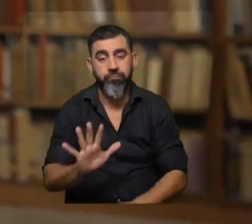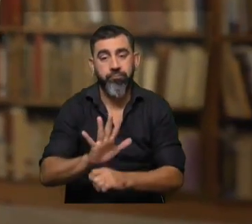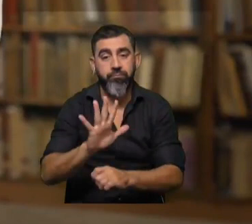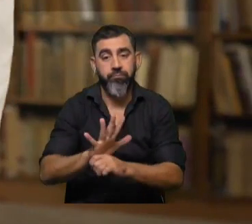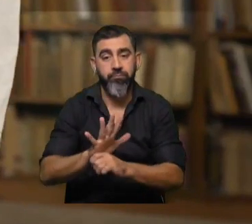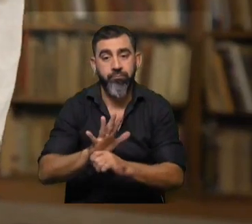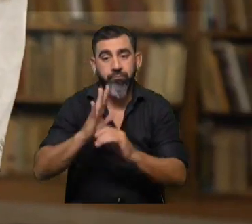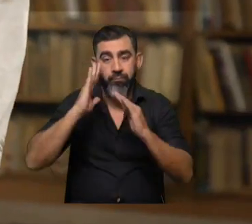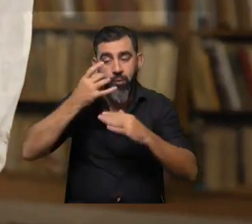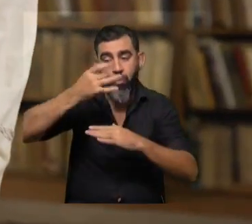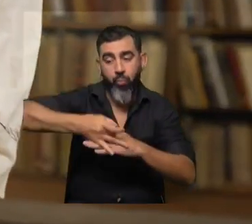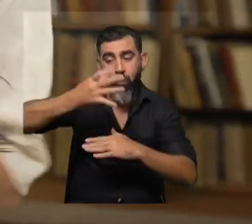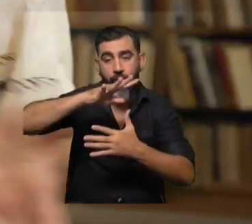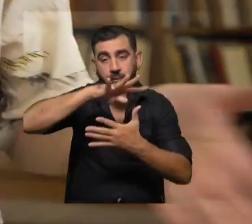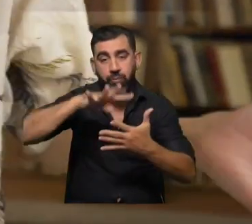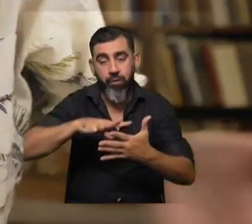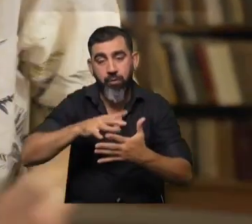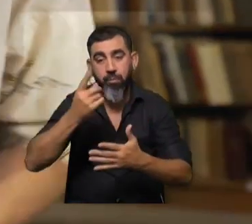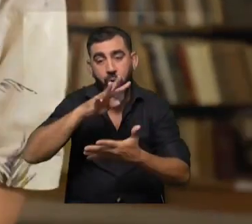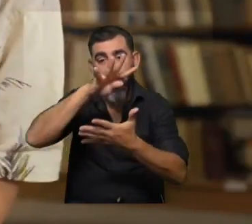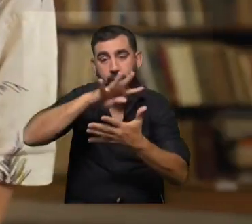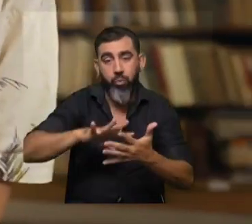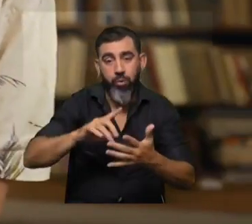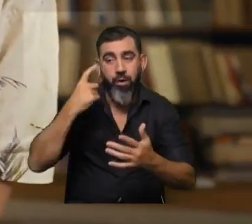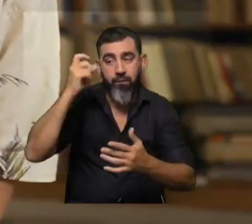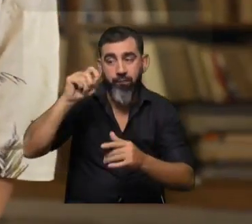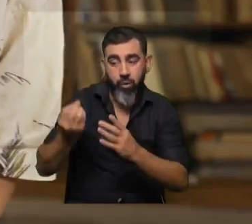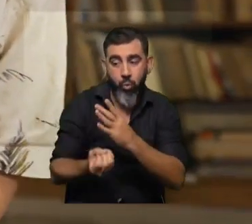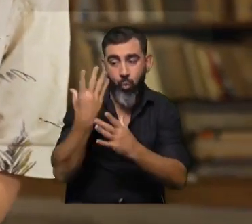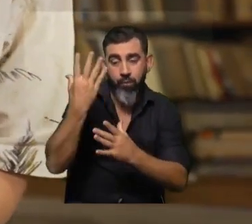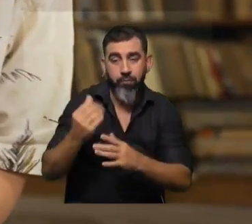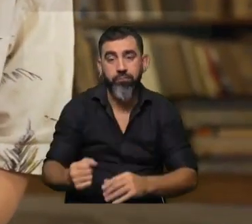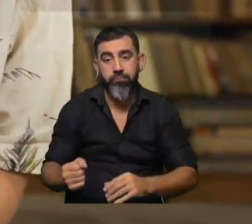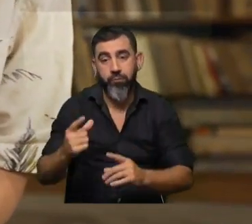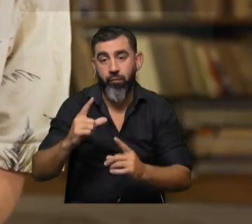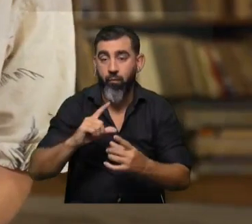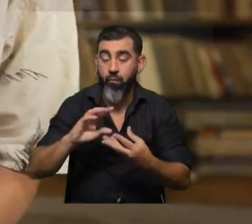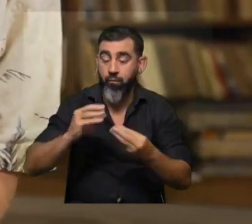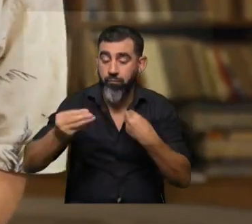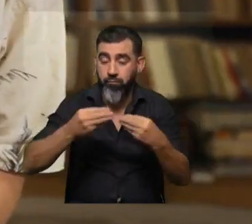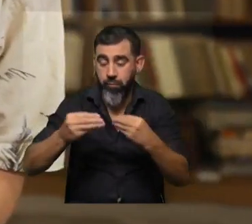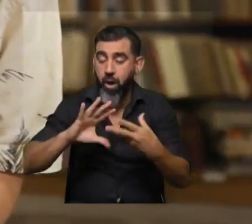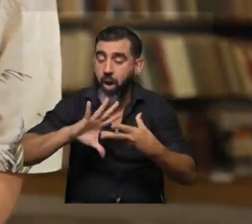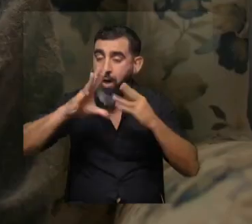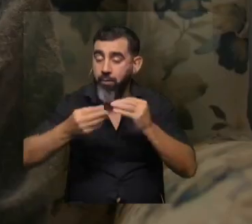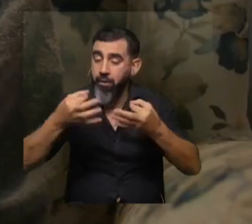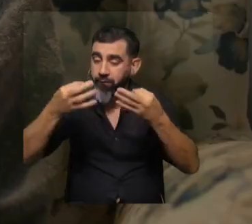especializada en lectura, a pesar de que la lectura, como te decía, es un invento nuevo. Y eso habla de la fuerte plasticidad cerebral que hay.